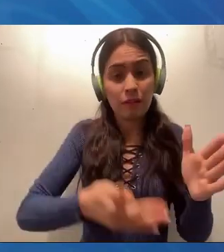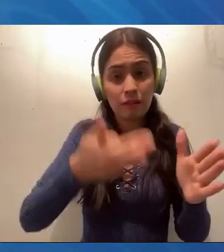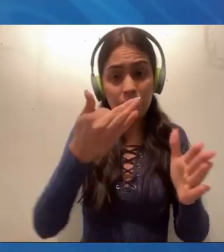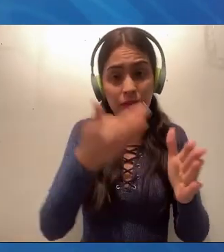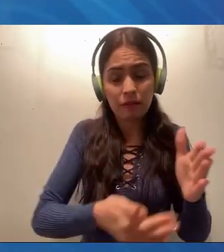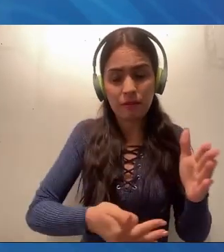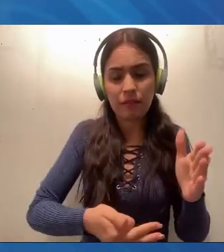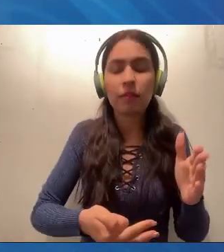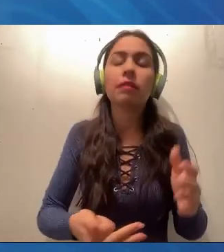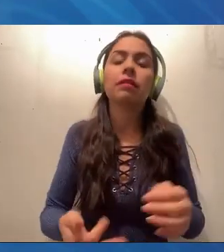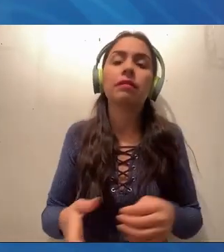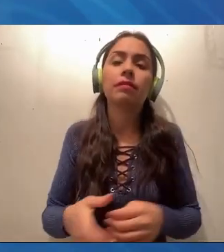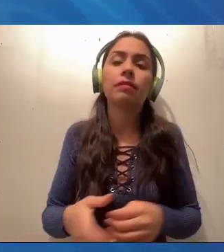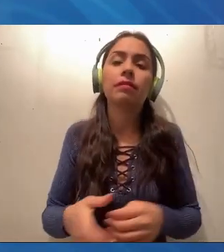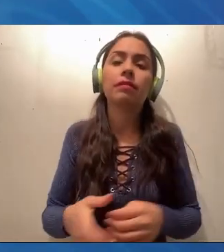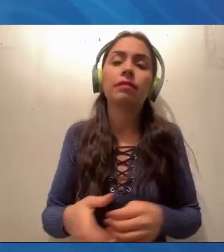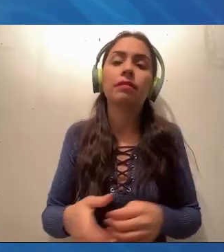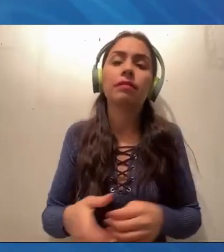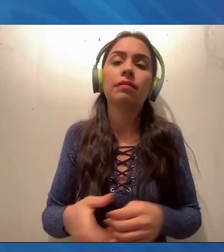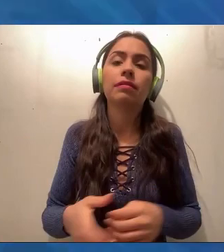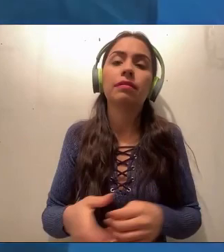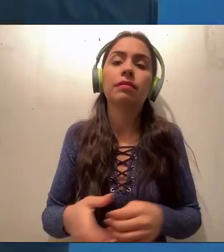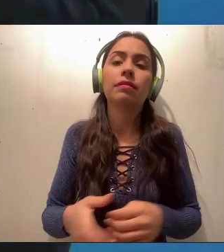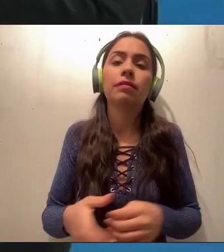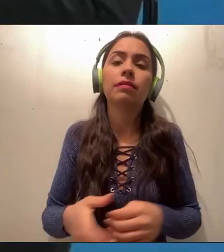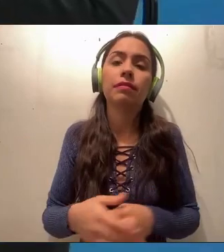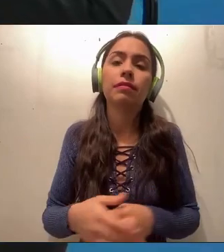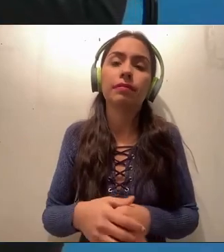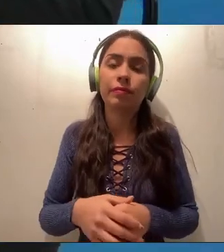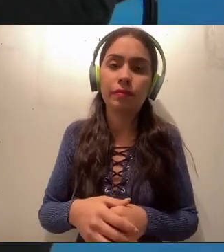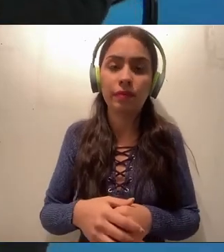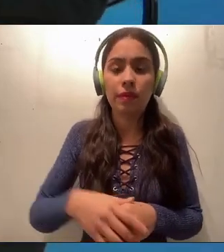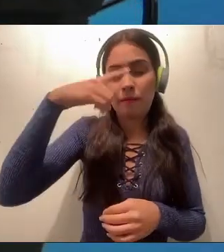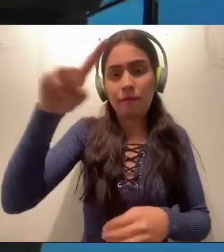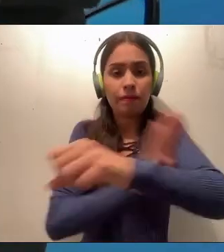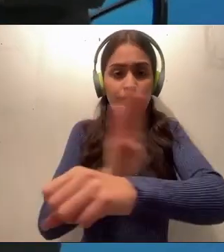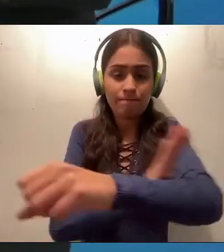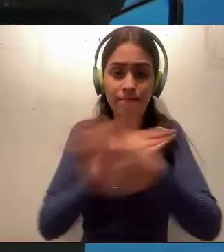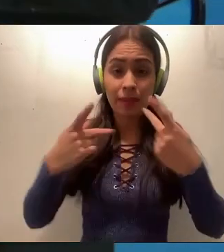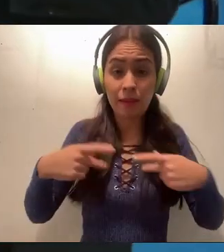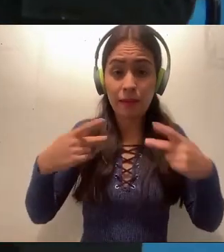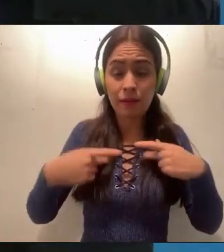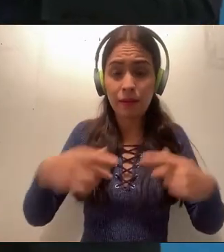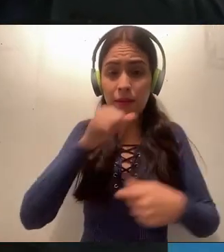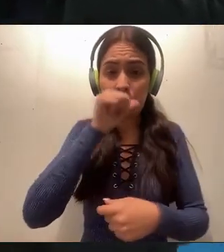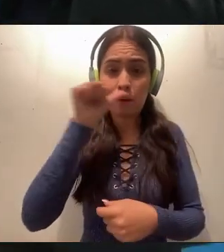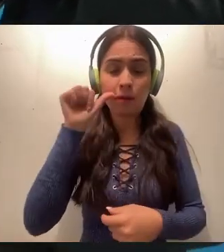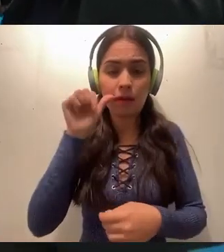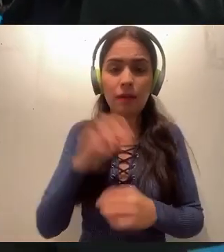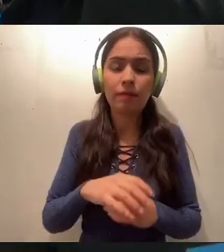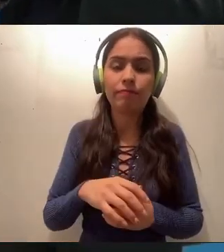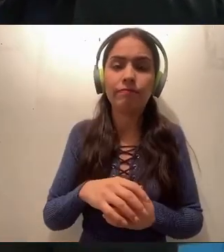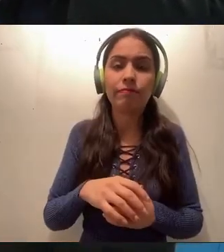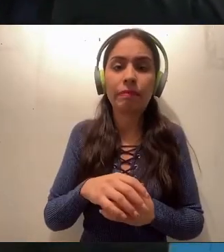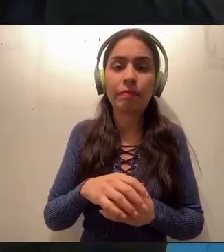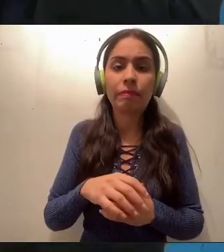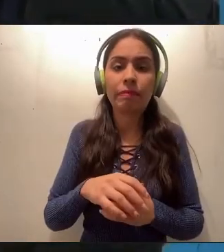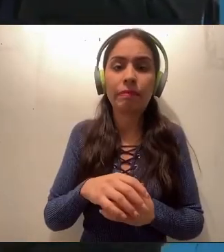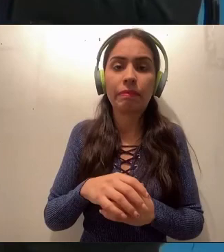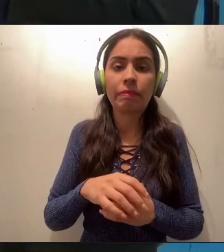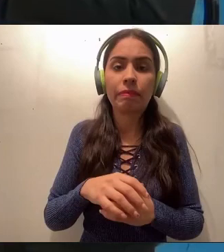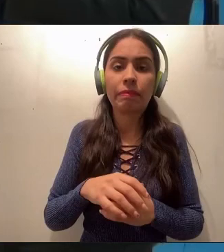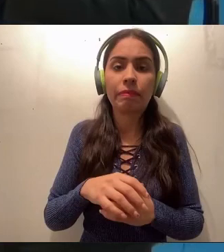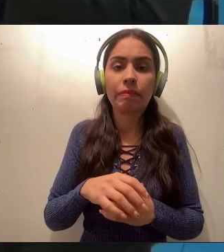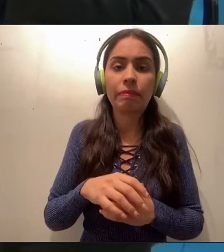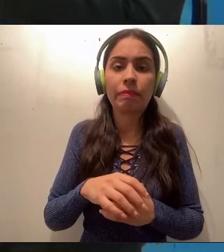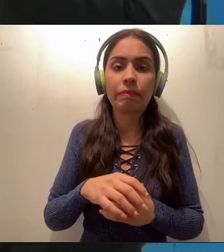en beneficio de Ciudad Juárez. Pues muy bien, pues muy clara, muy precisa la información que nos brinda Sergio Madero el